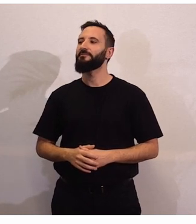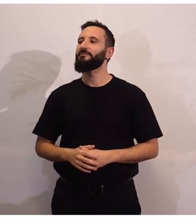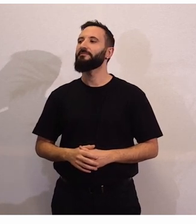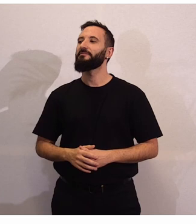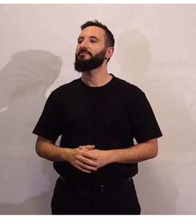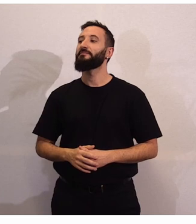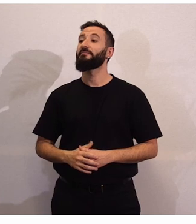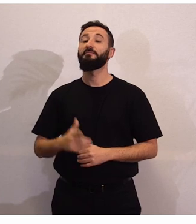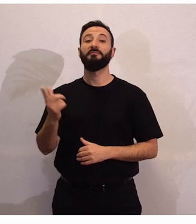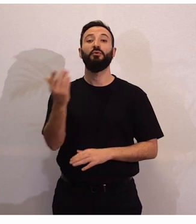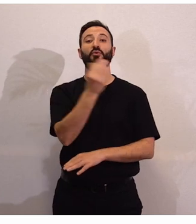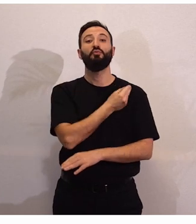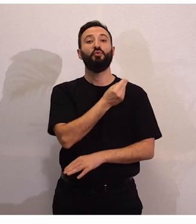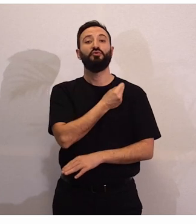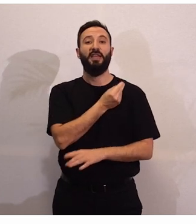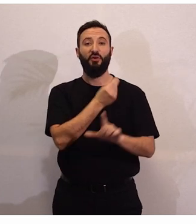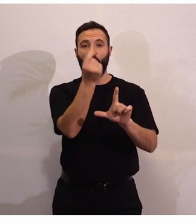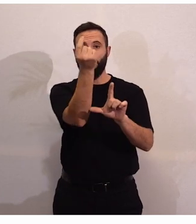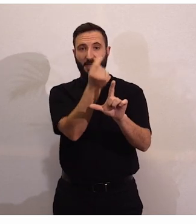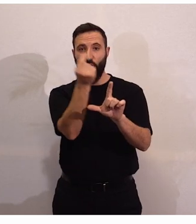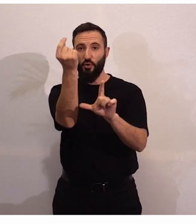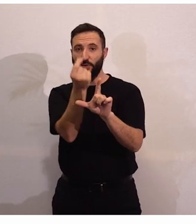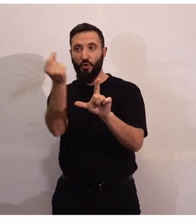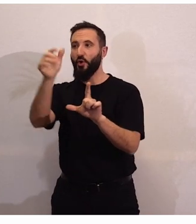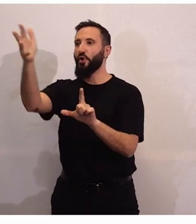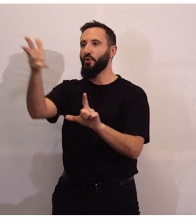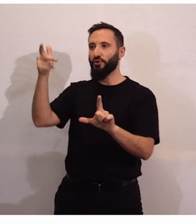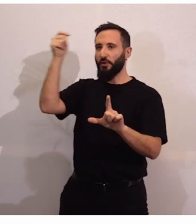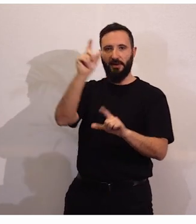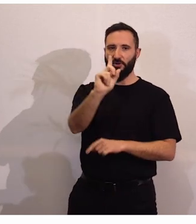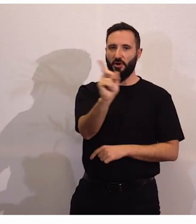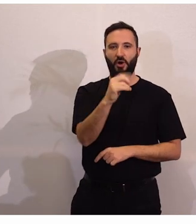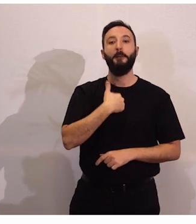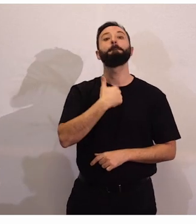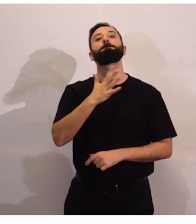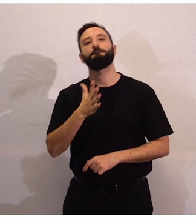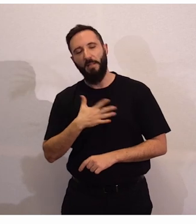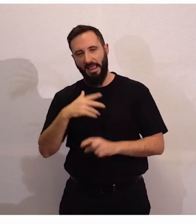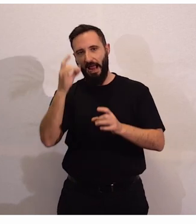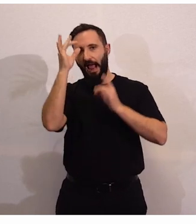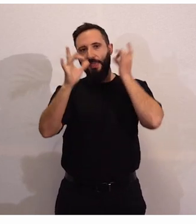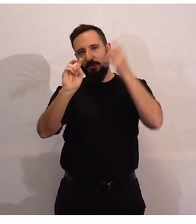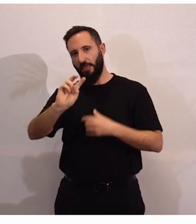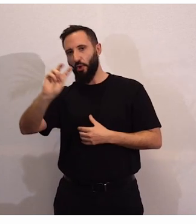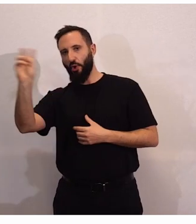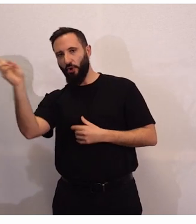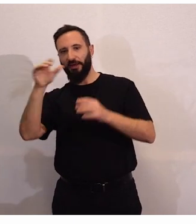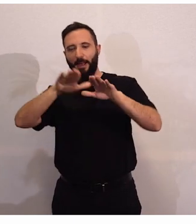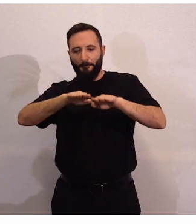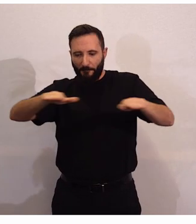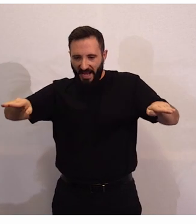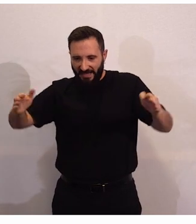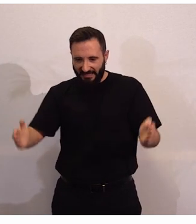Que los muñecos, los avatares, que no se los llevéis. Que mañana vamos a hacer otra cosa. Con ellos la mesa.